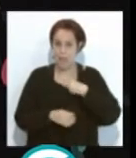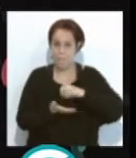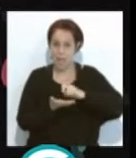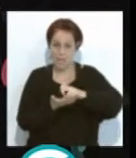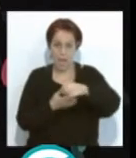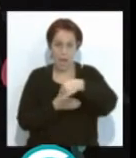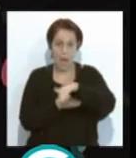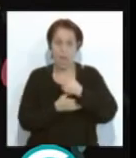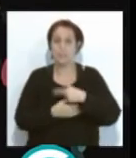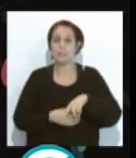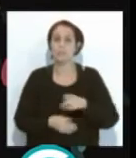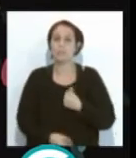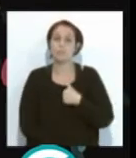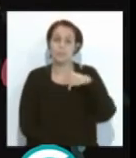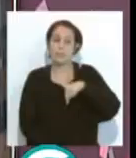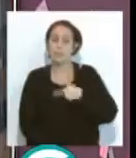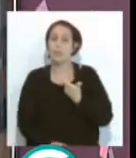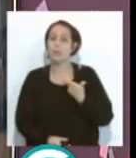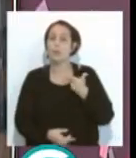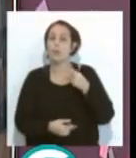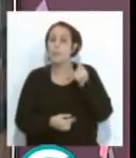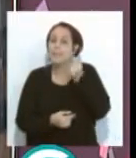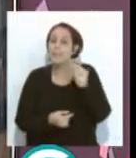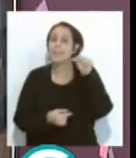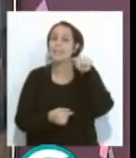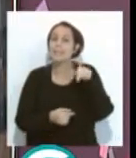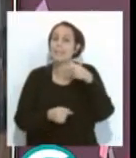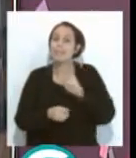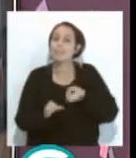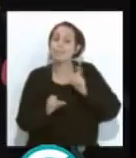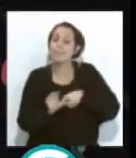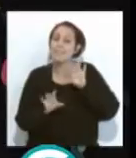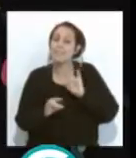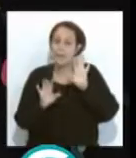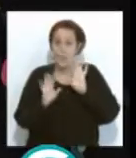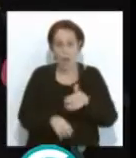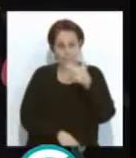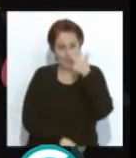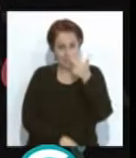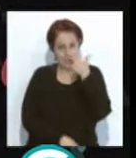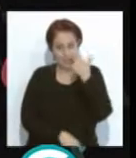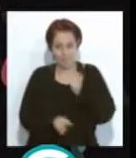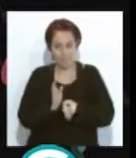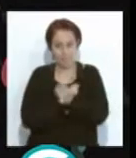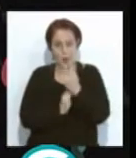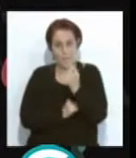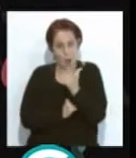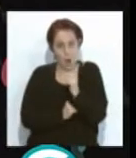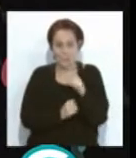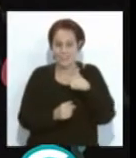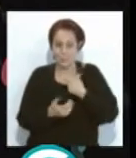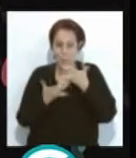bienvenido, palbateño. Y en este caso, Matizo, que él sí que concursa. Pero no tengo tantos intereses creados. No, muy imparcial.